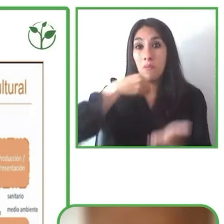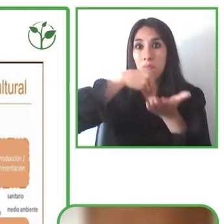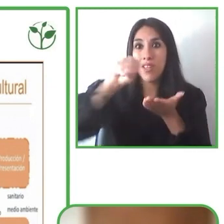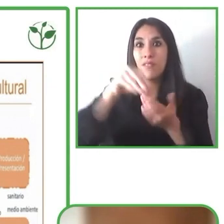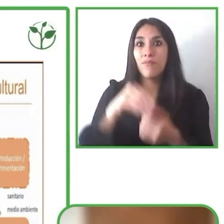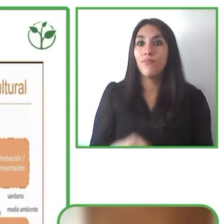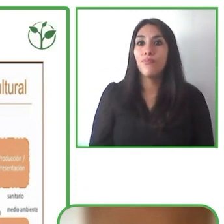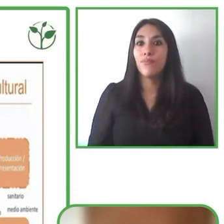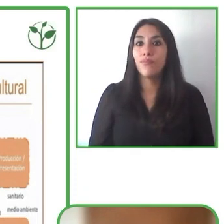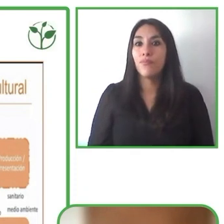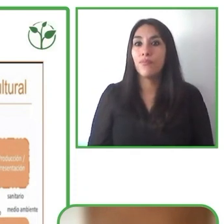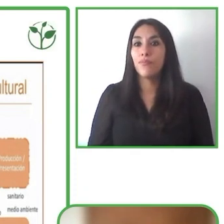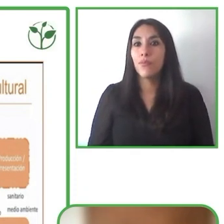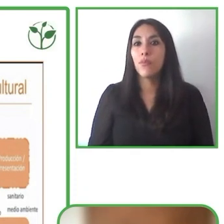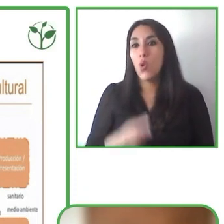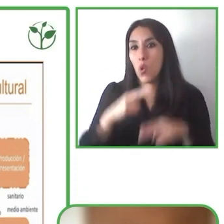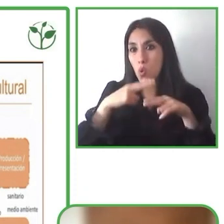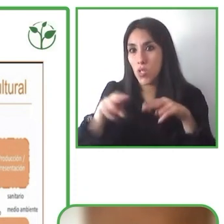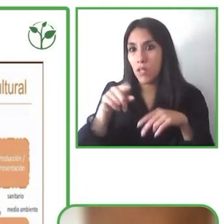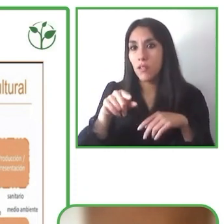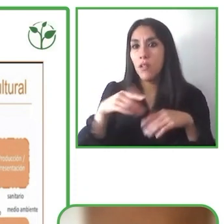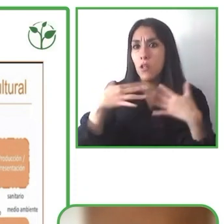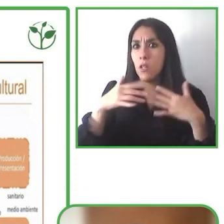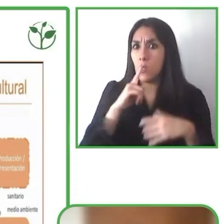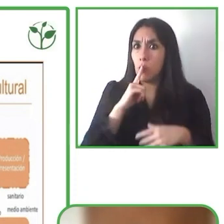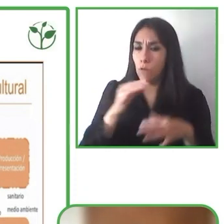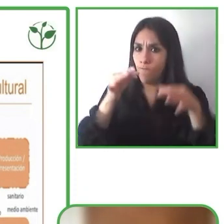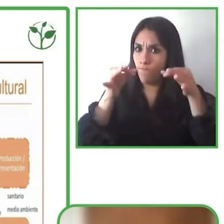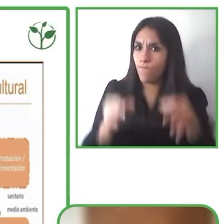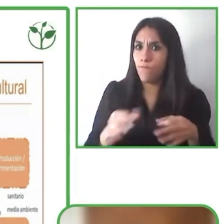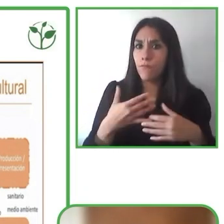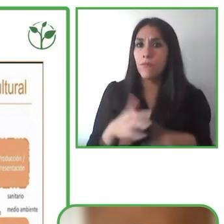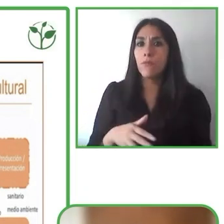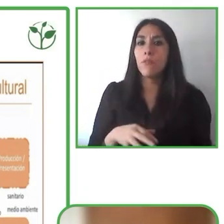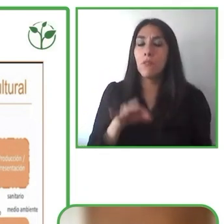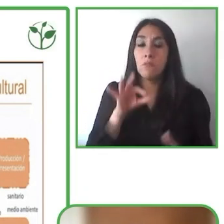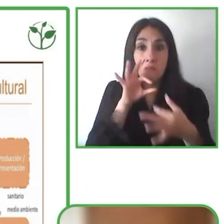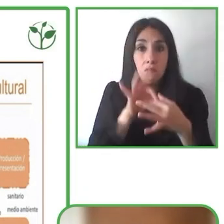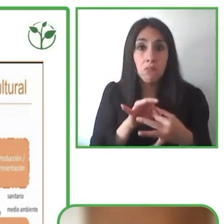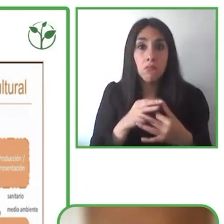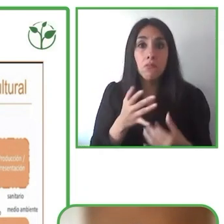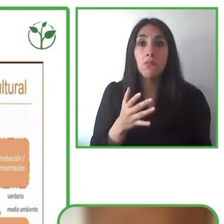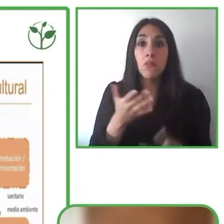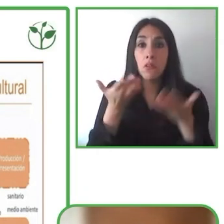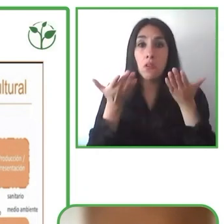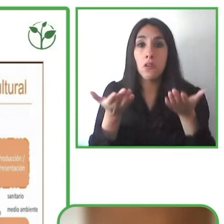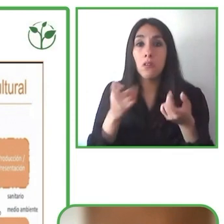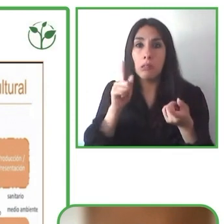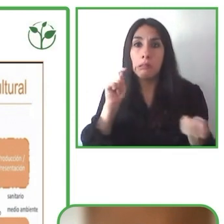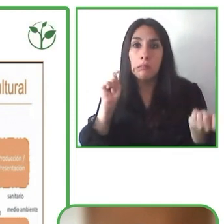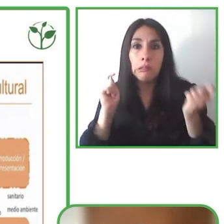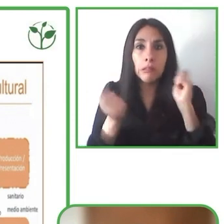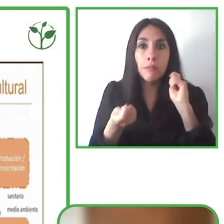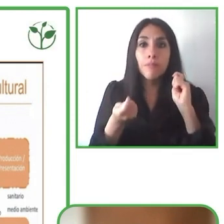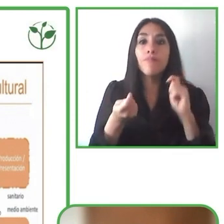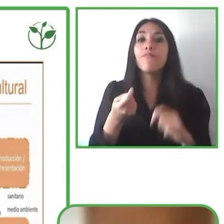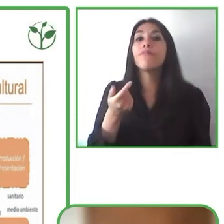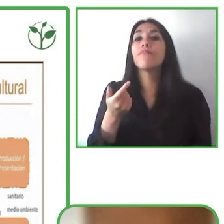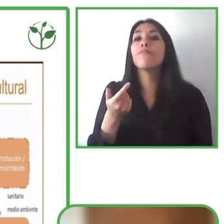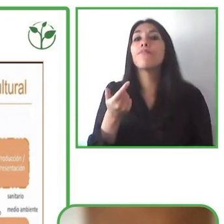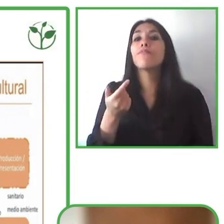de anclarnos en este cambio robusto que vivimos todos todos y aquí no hay distinción